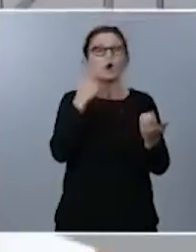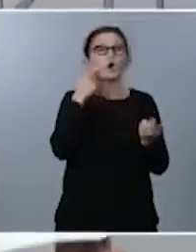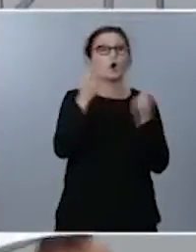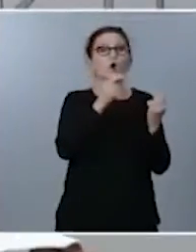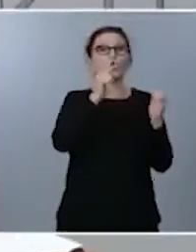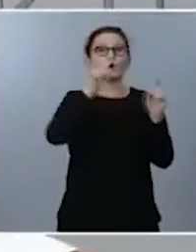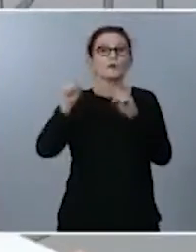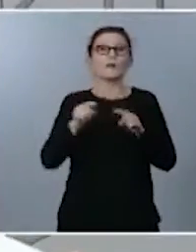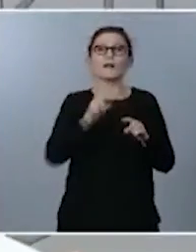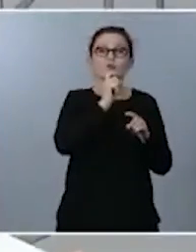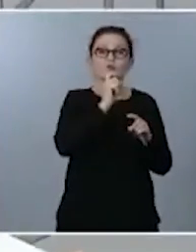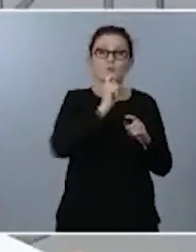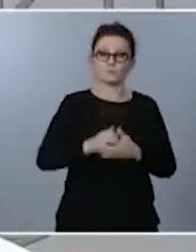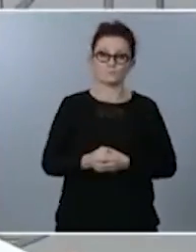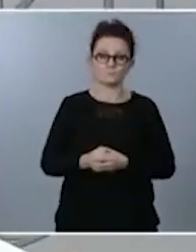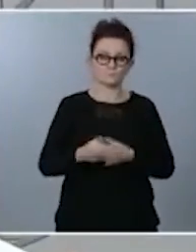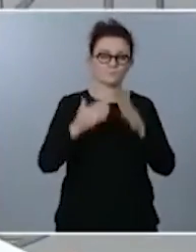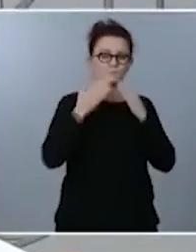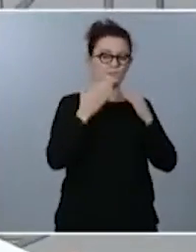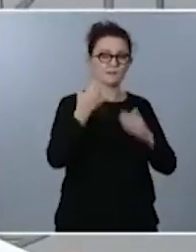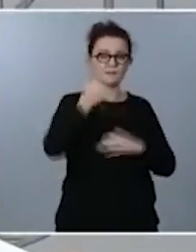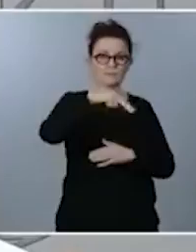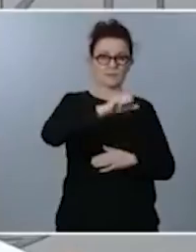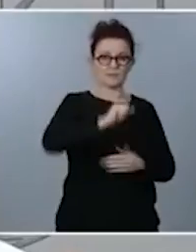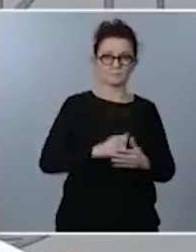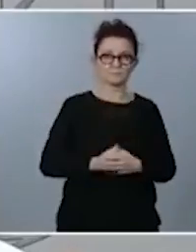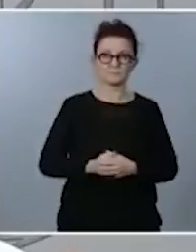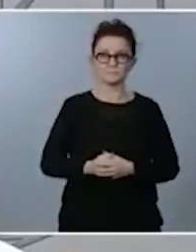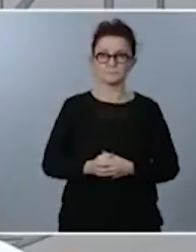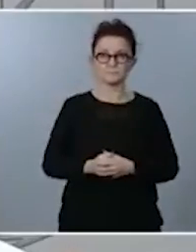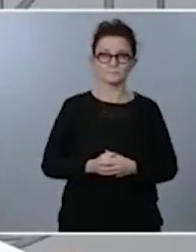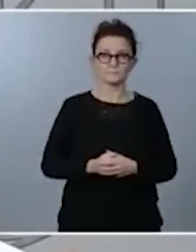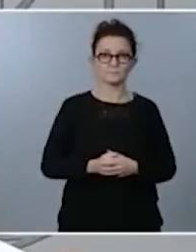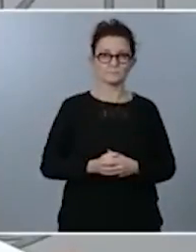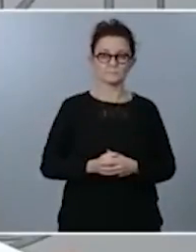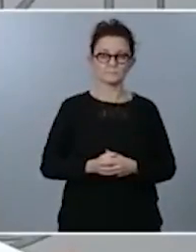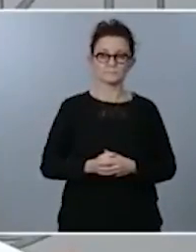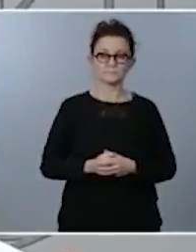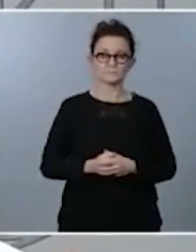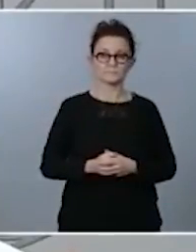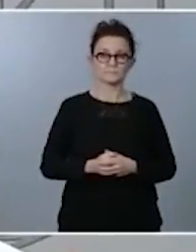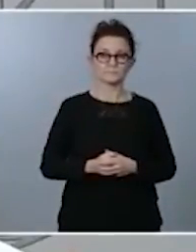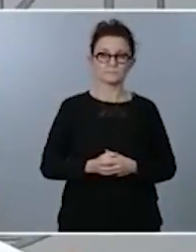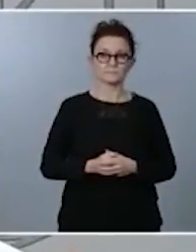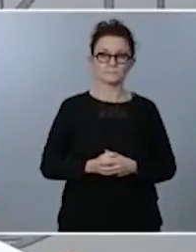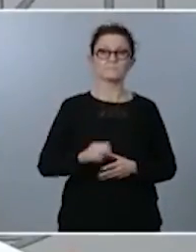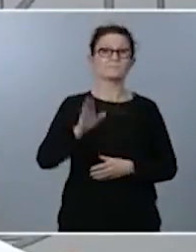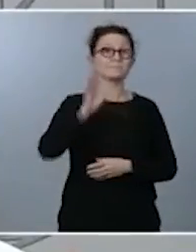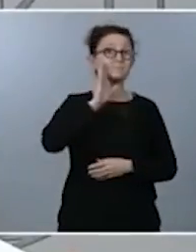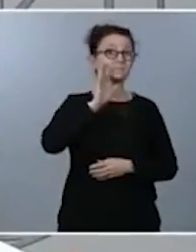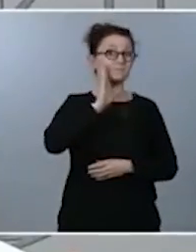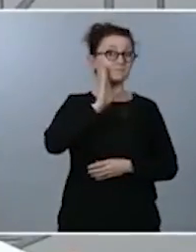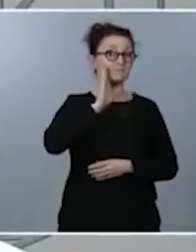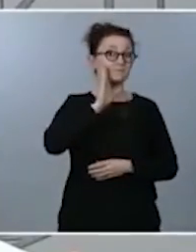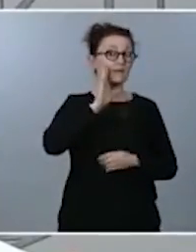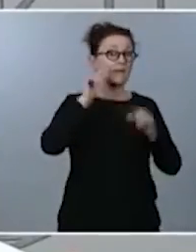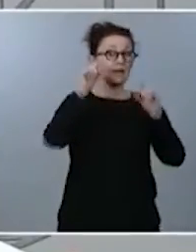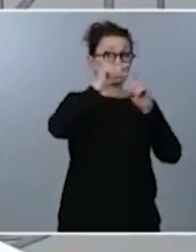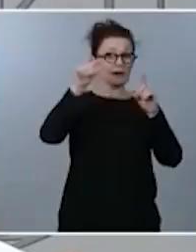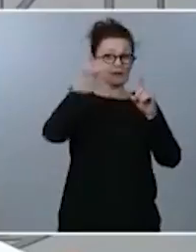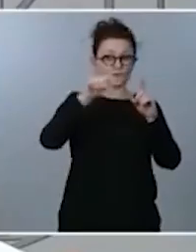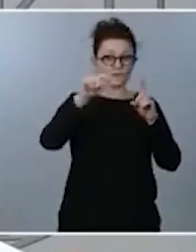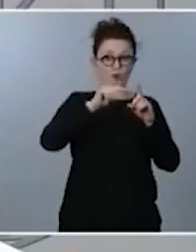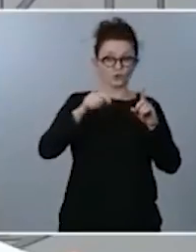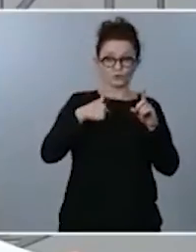sí gracias Ana en los diferentes gráficos que hemos mostrado se contempla la